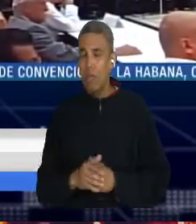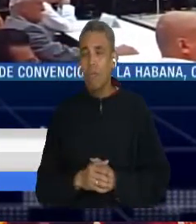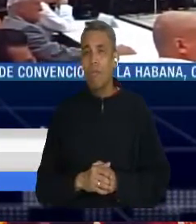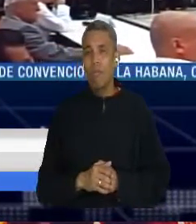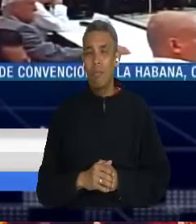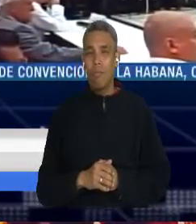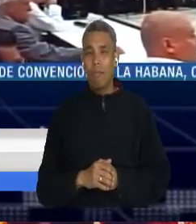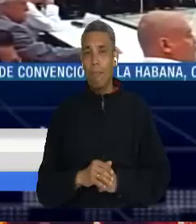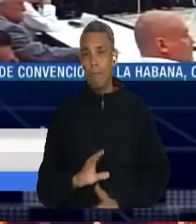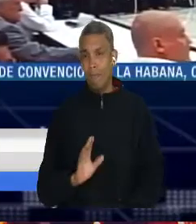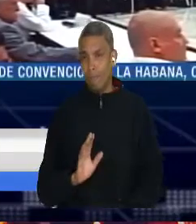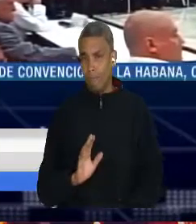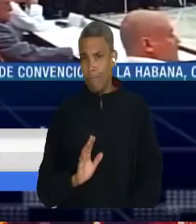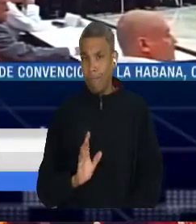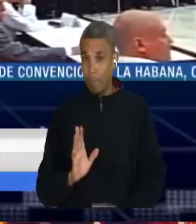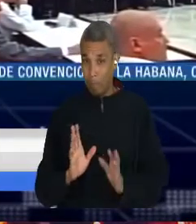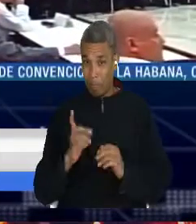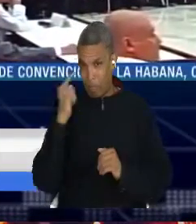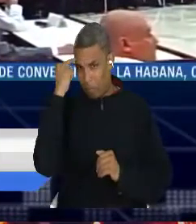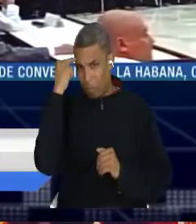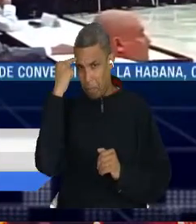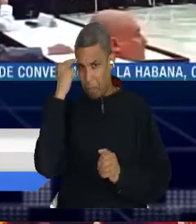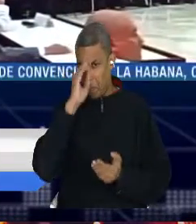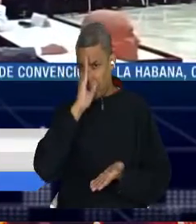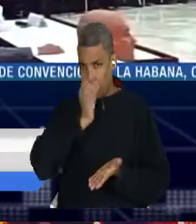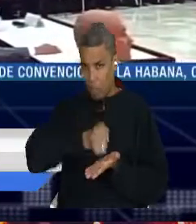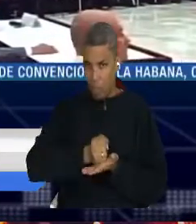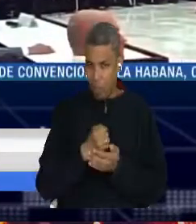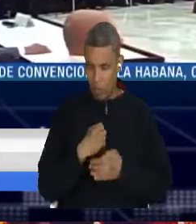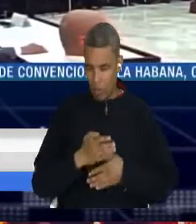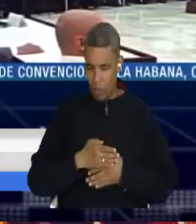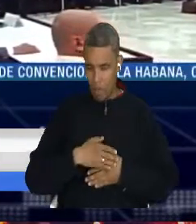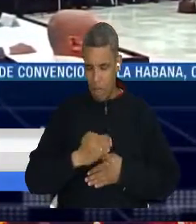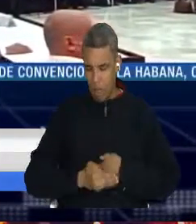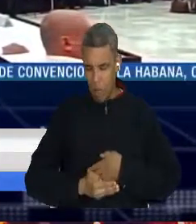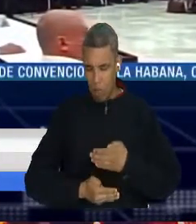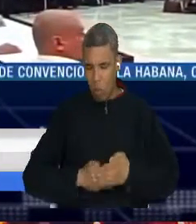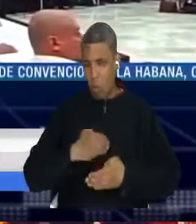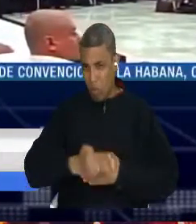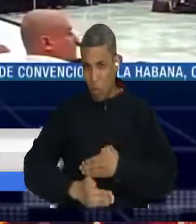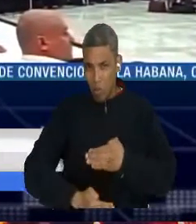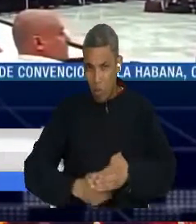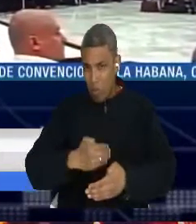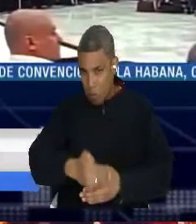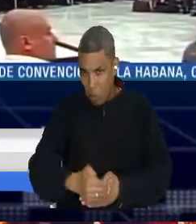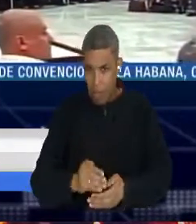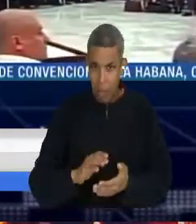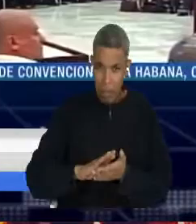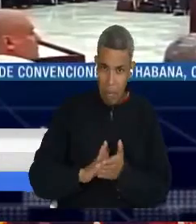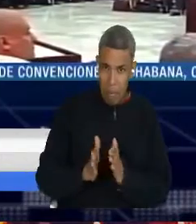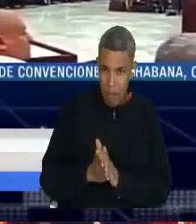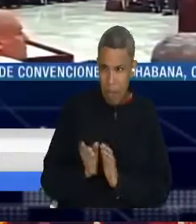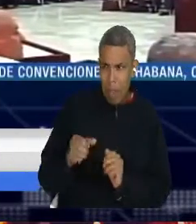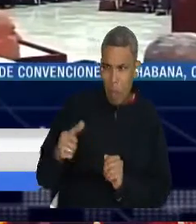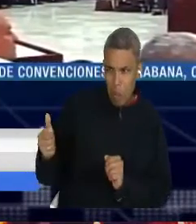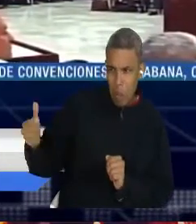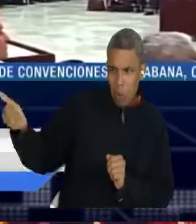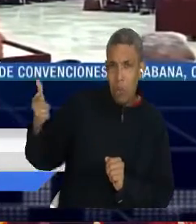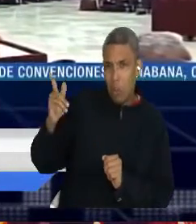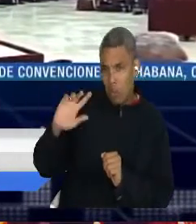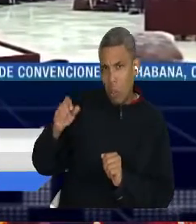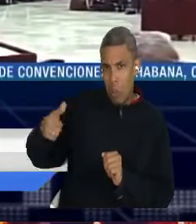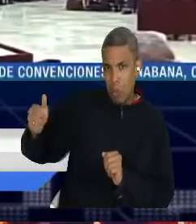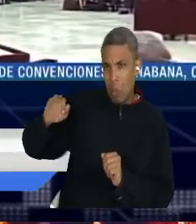este proceso de paz. Y creo que hace la diferencia con otros procesos porque nunca hemos tenido